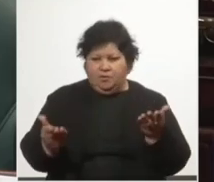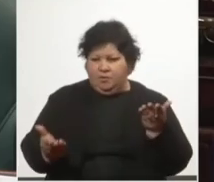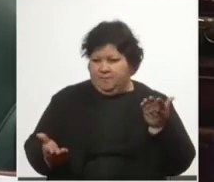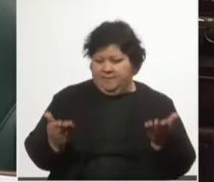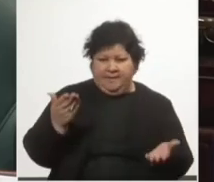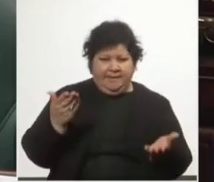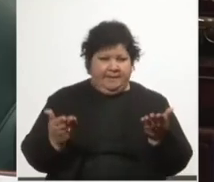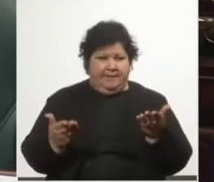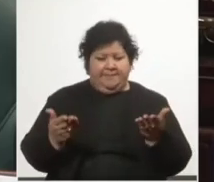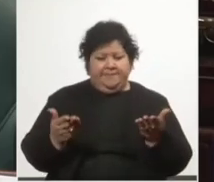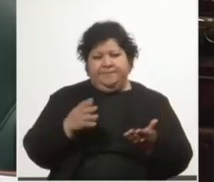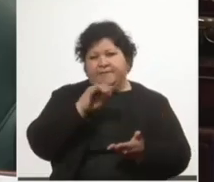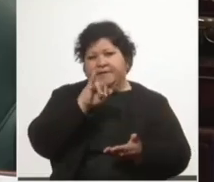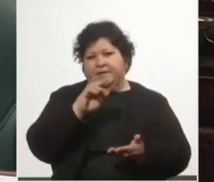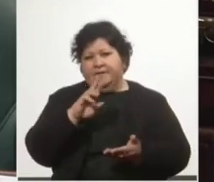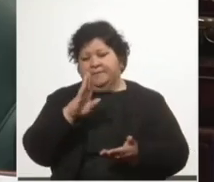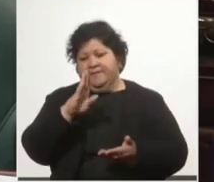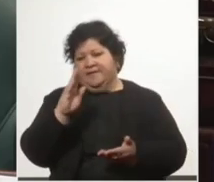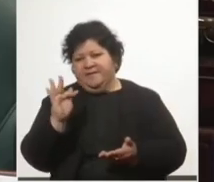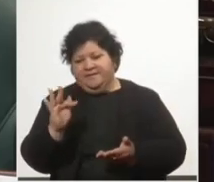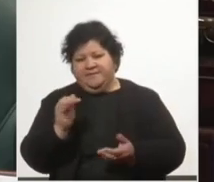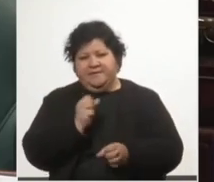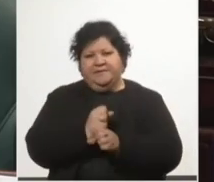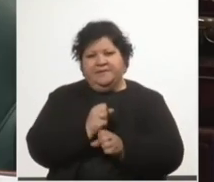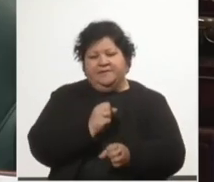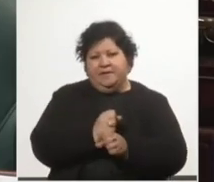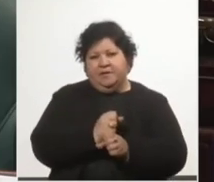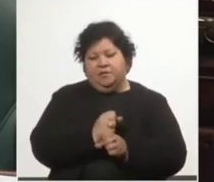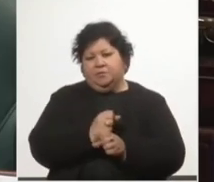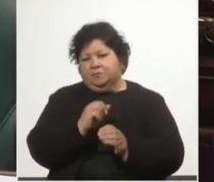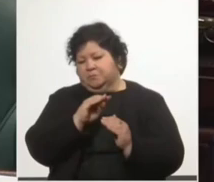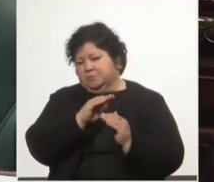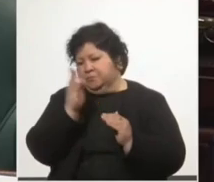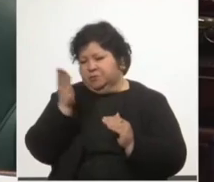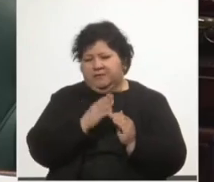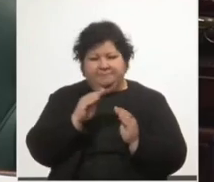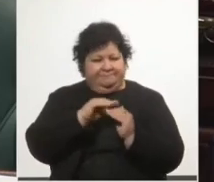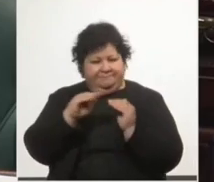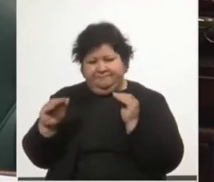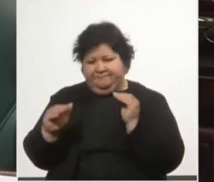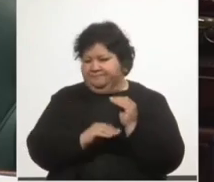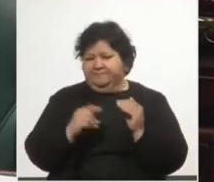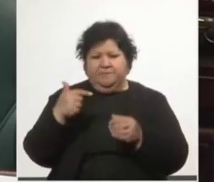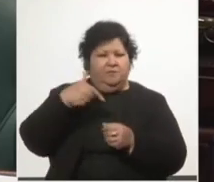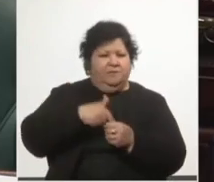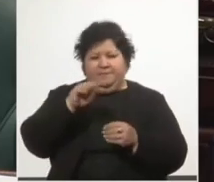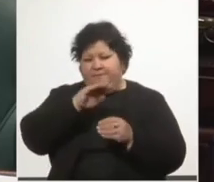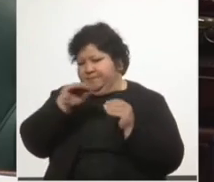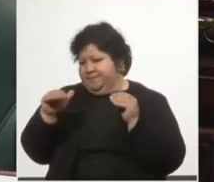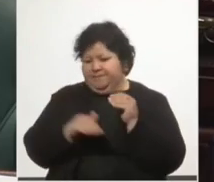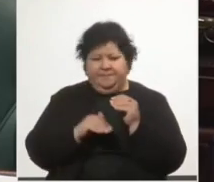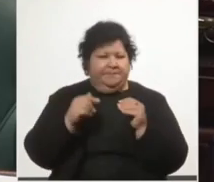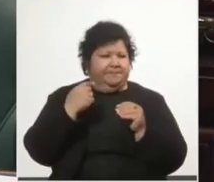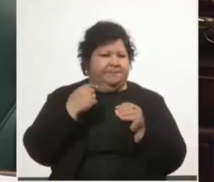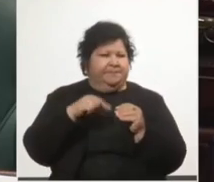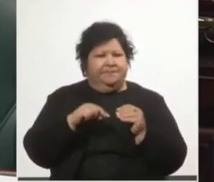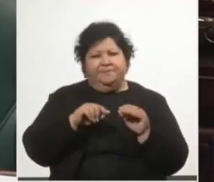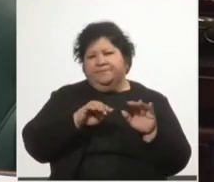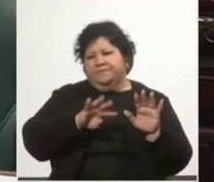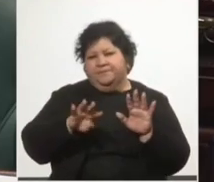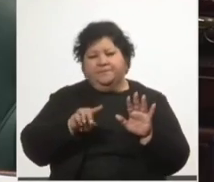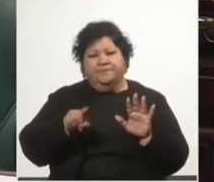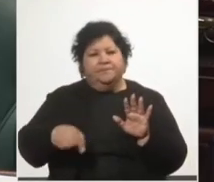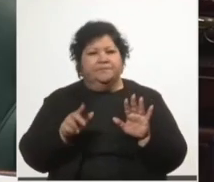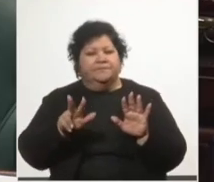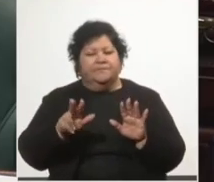7,6%, IVA interno, menos 1,4%, y mes y combustibles, menos 9,8%, tabaco y